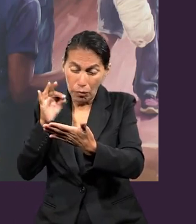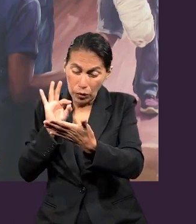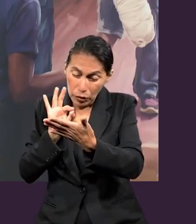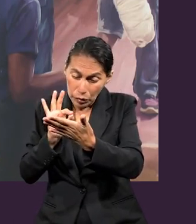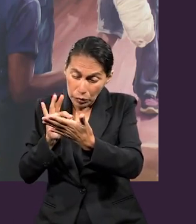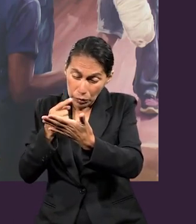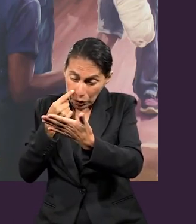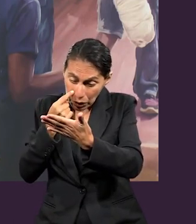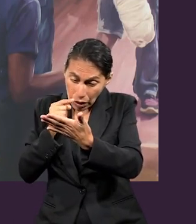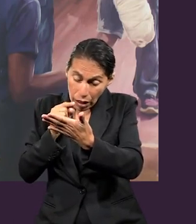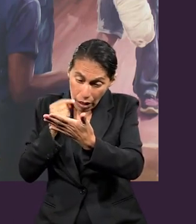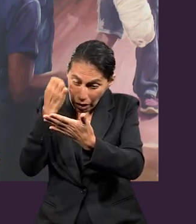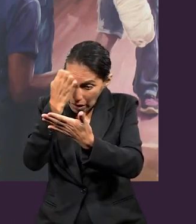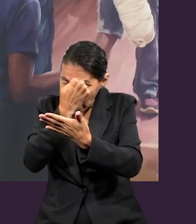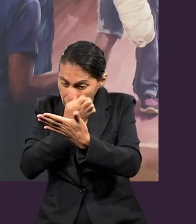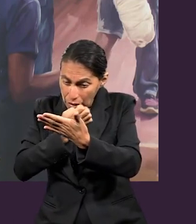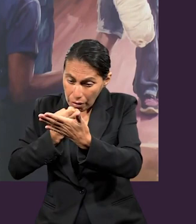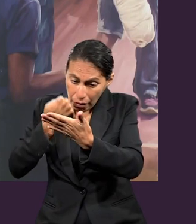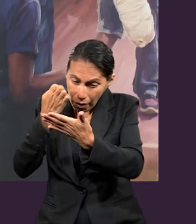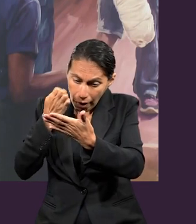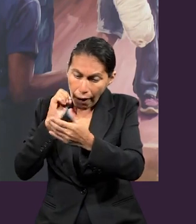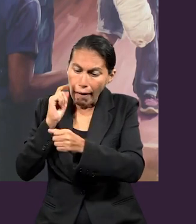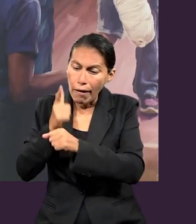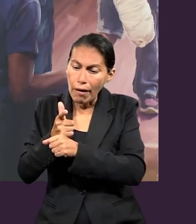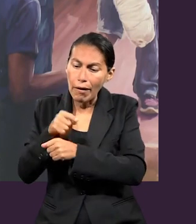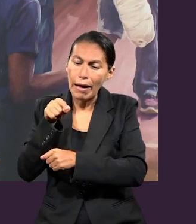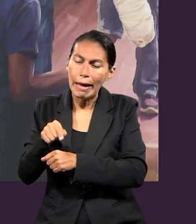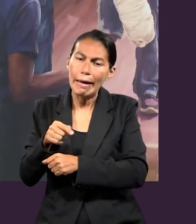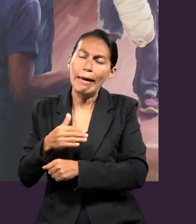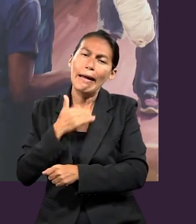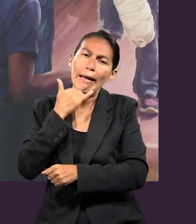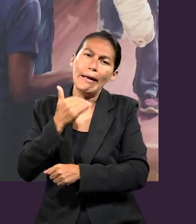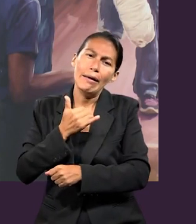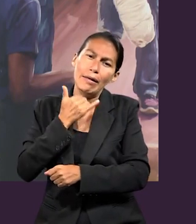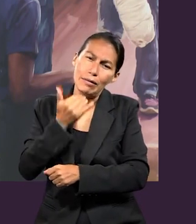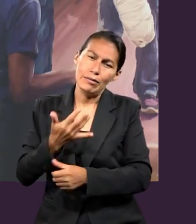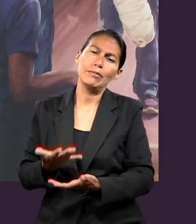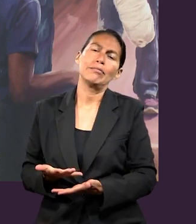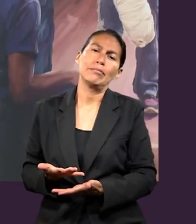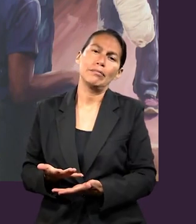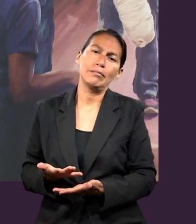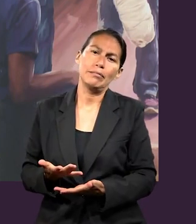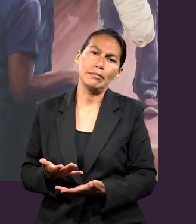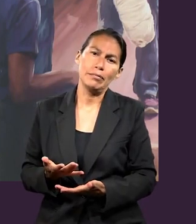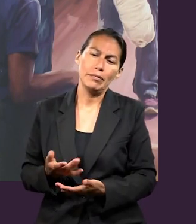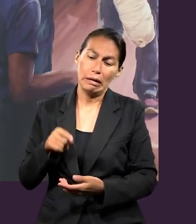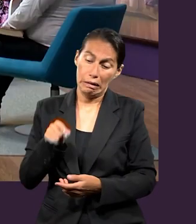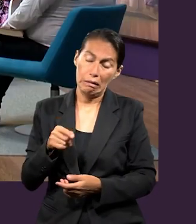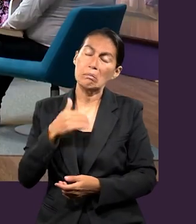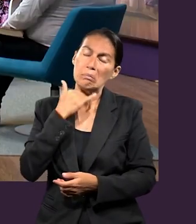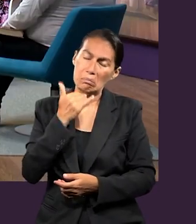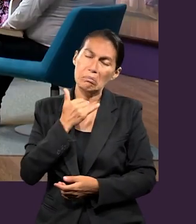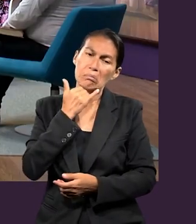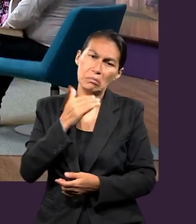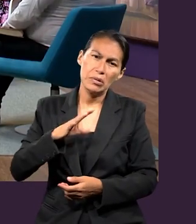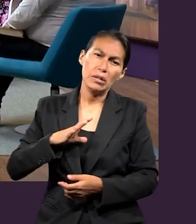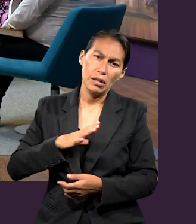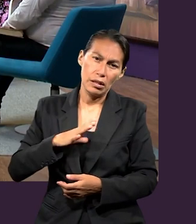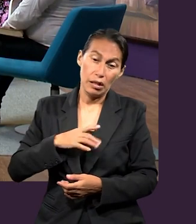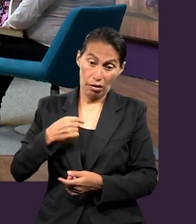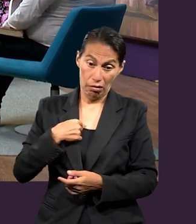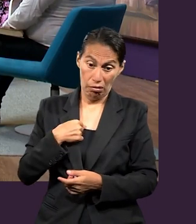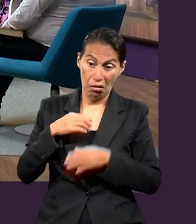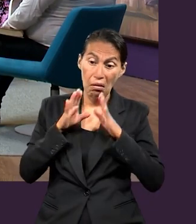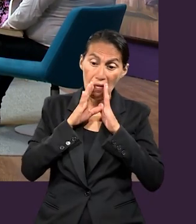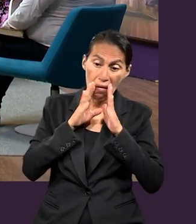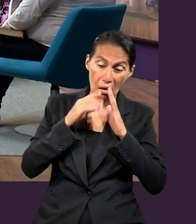verla durante más tiempo detenidamente para darme cuenta de que no es perfecta. Que tiene